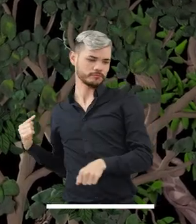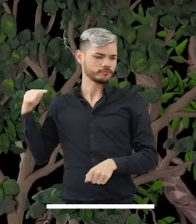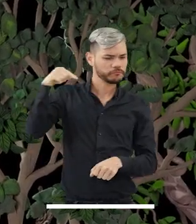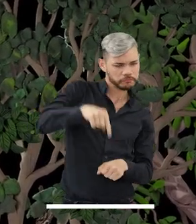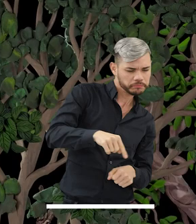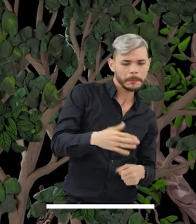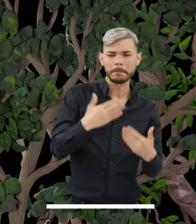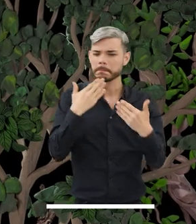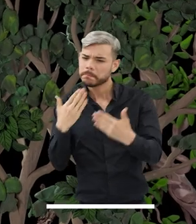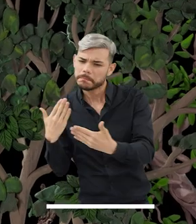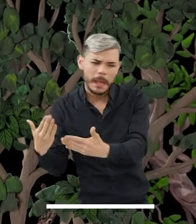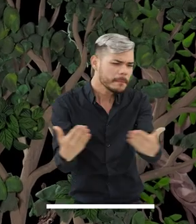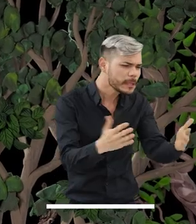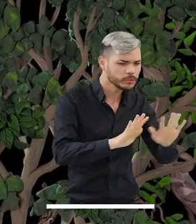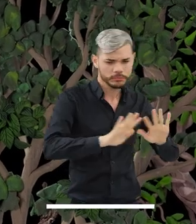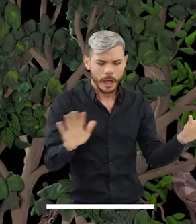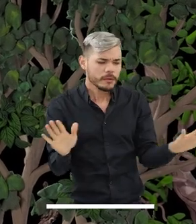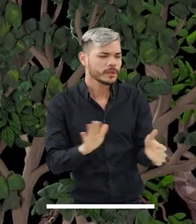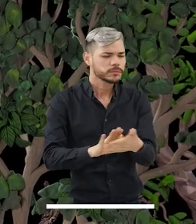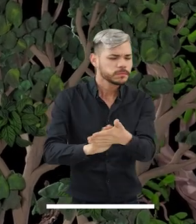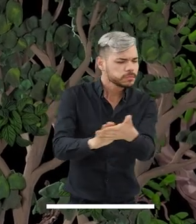a los dueños del bosque para usarlo.